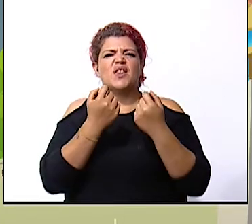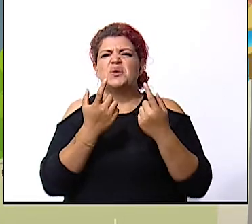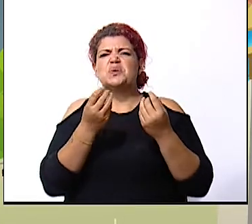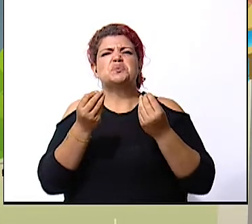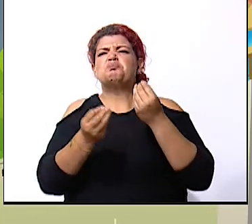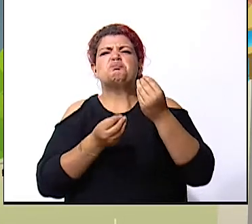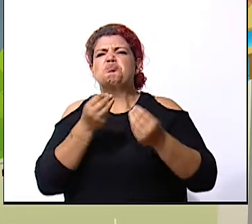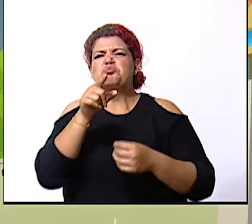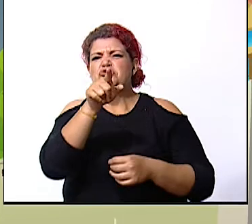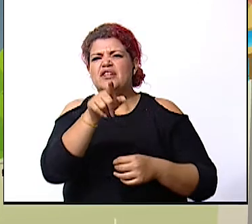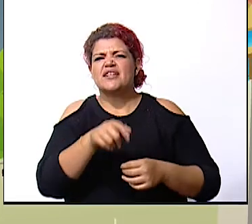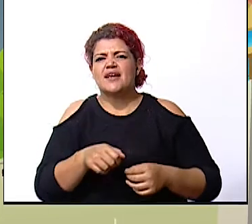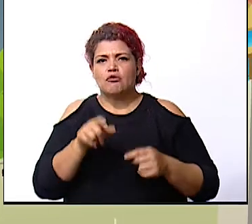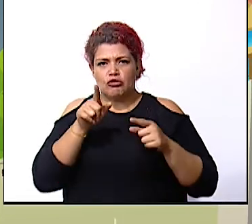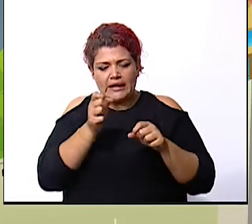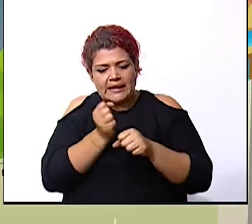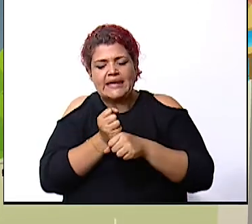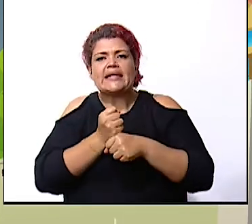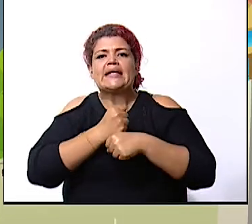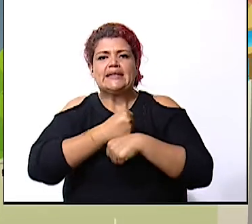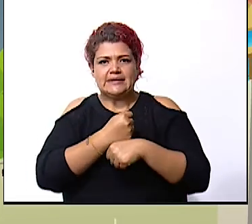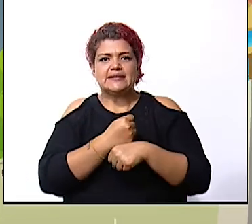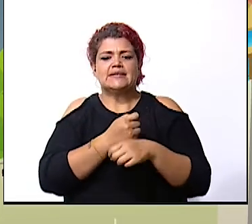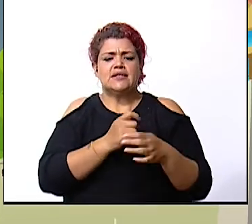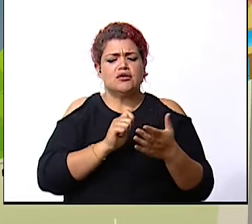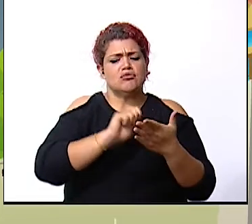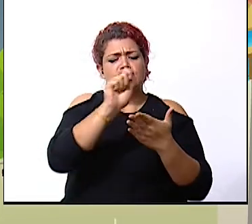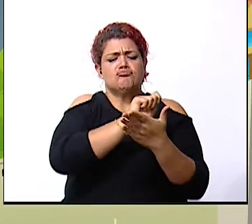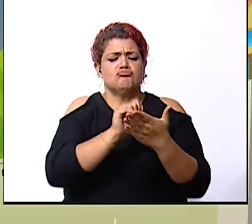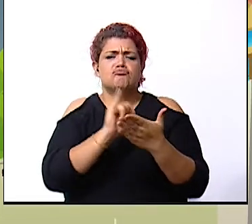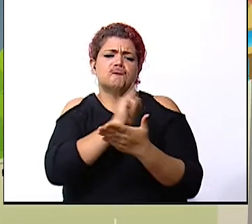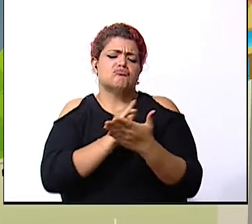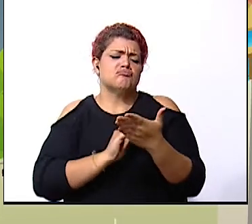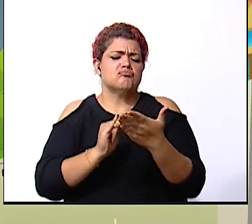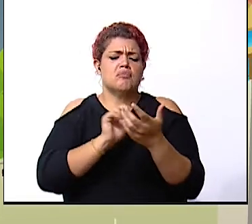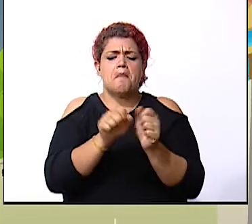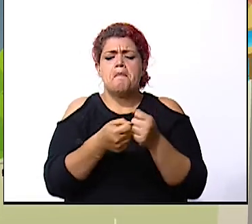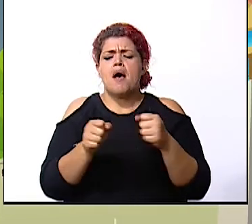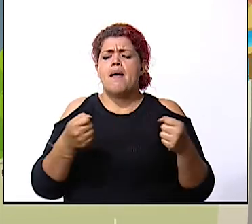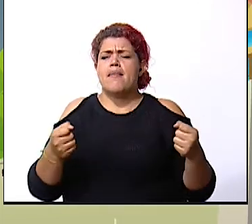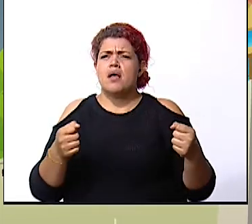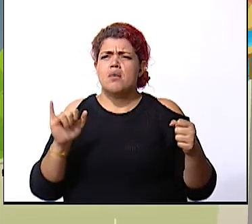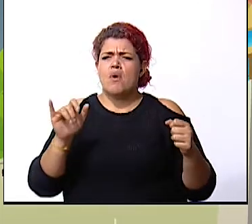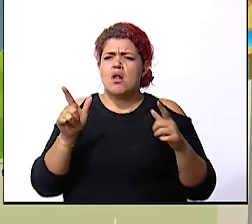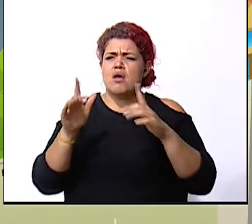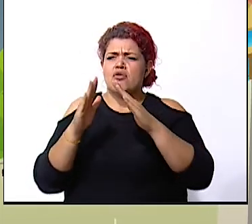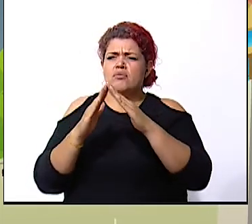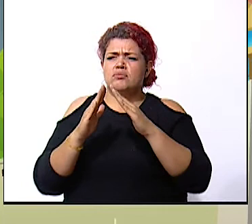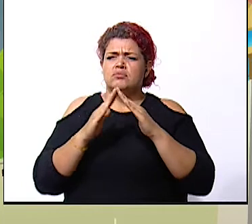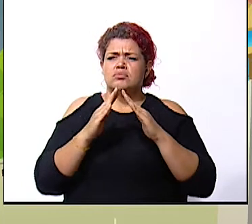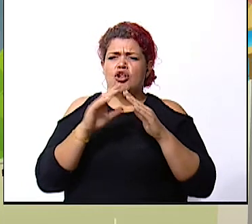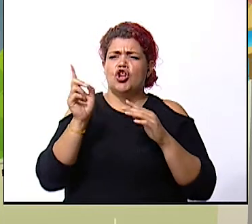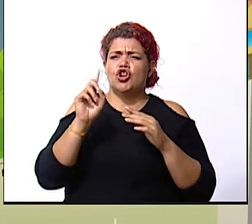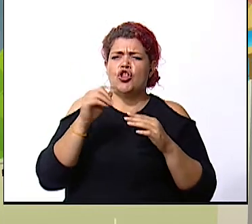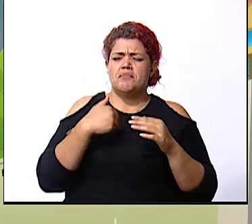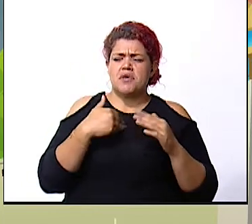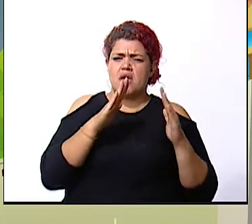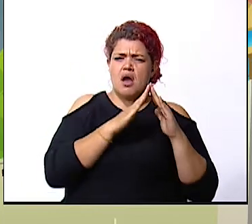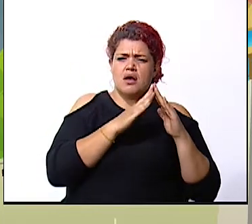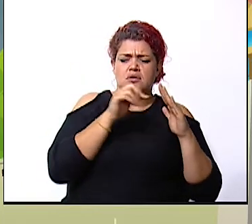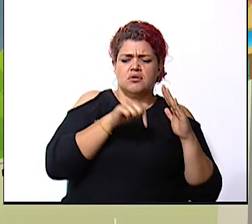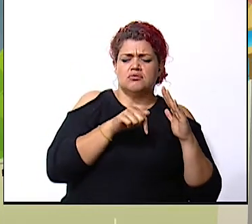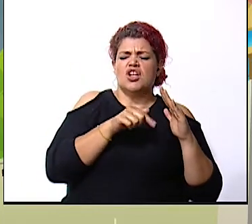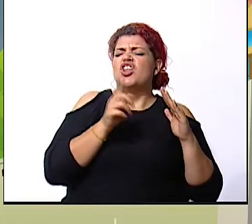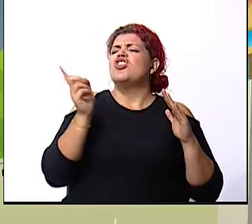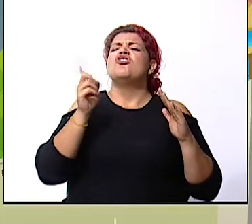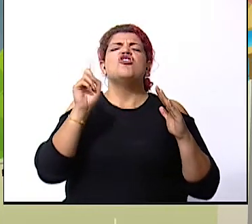ustedes elaborar ese croquis o mapa de su comunidad y señalizar dónde está su casa y